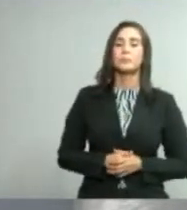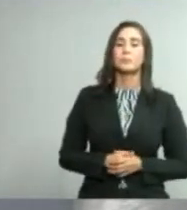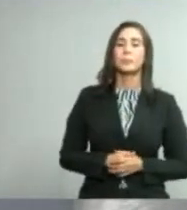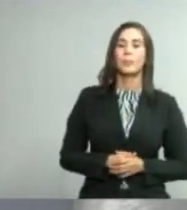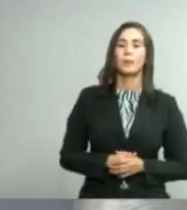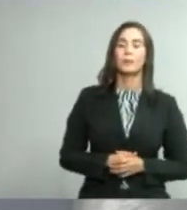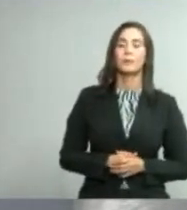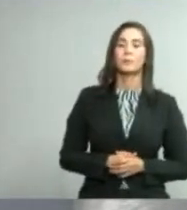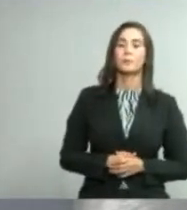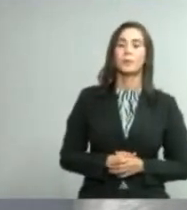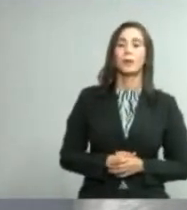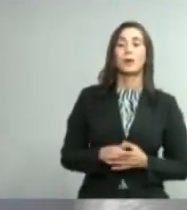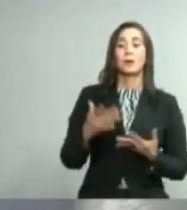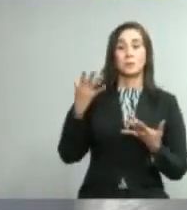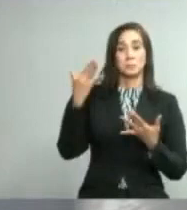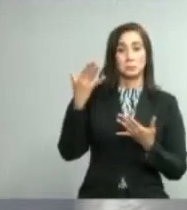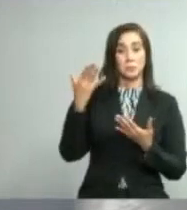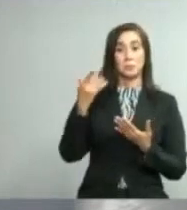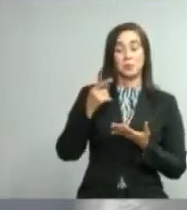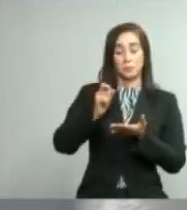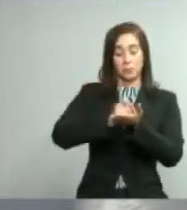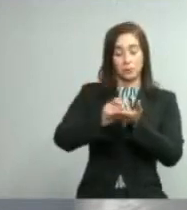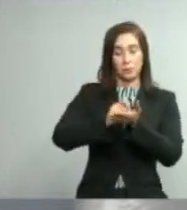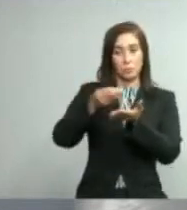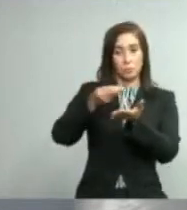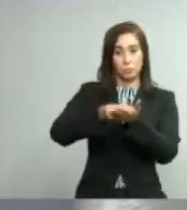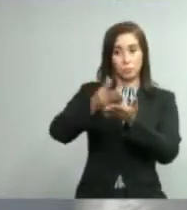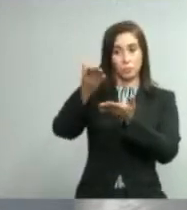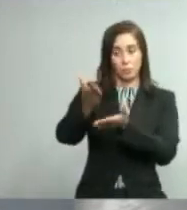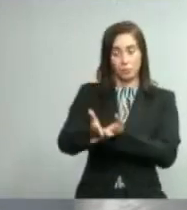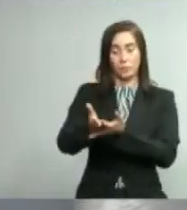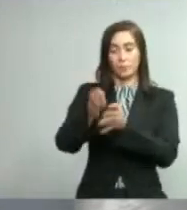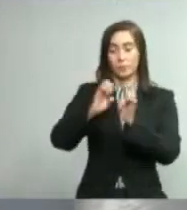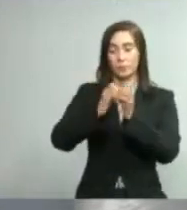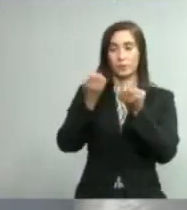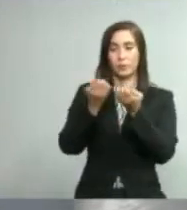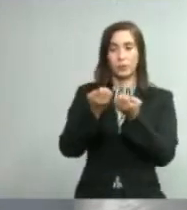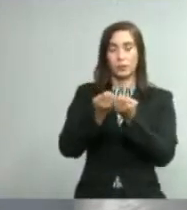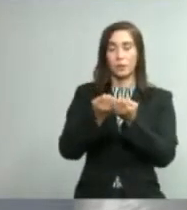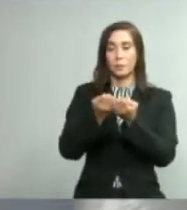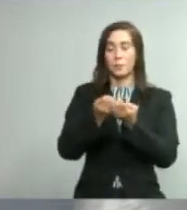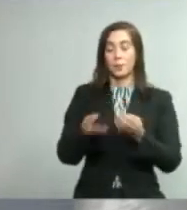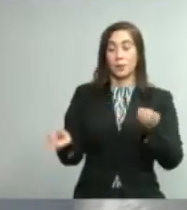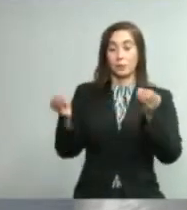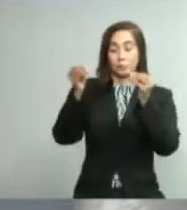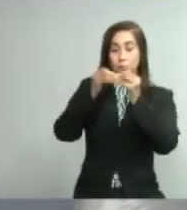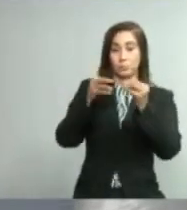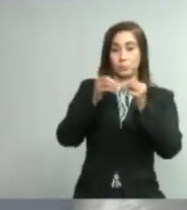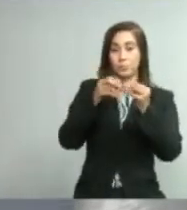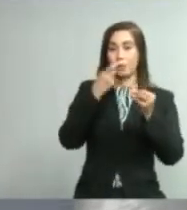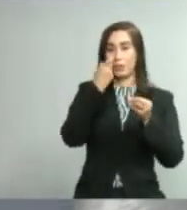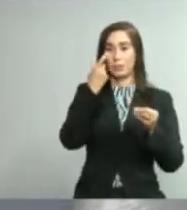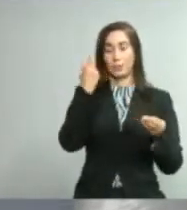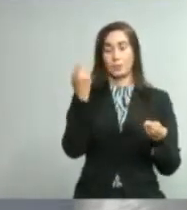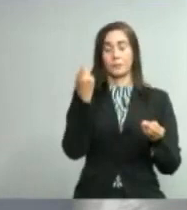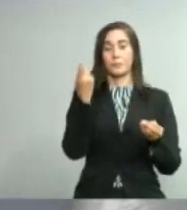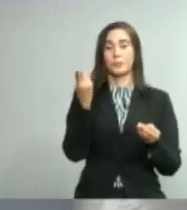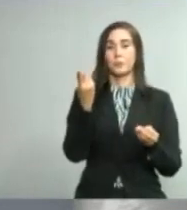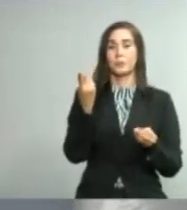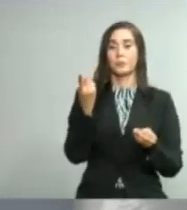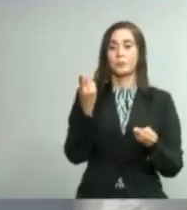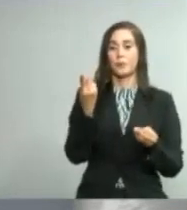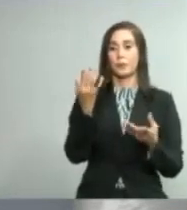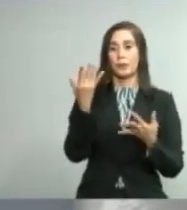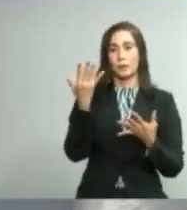ordenado la compra de los equipos para la automatización de los AVI de manera que eso